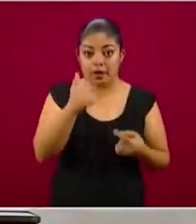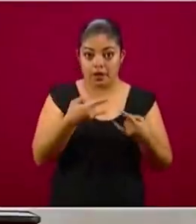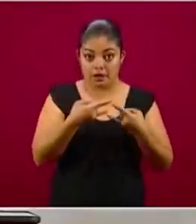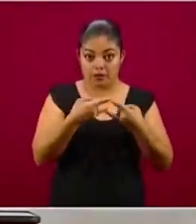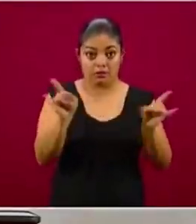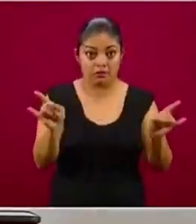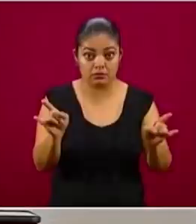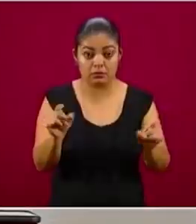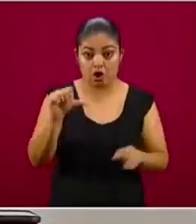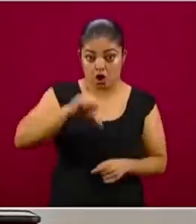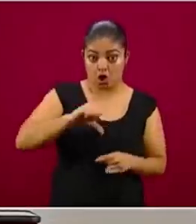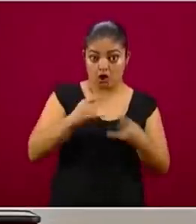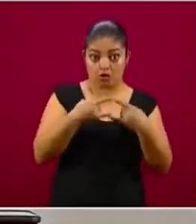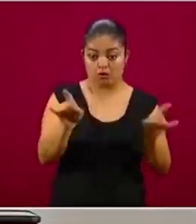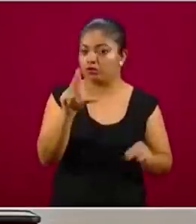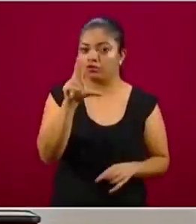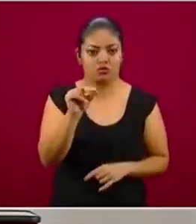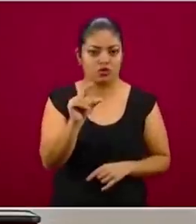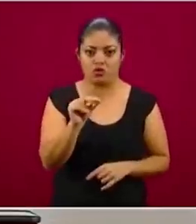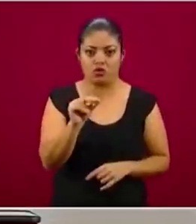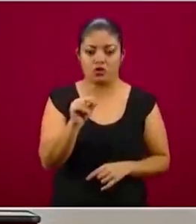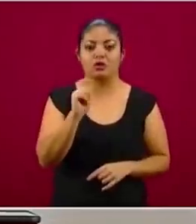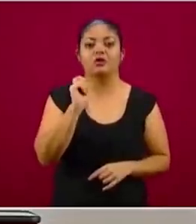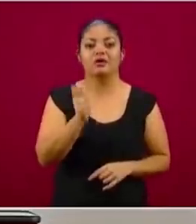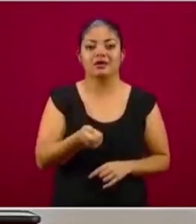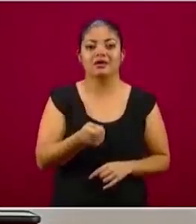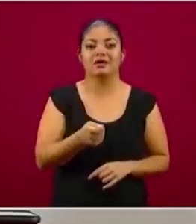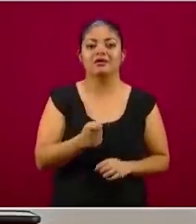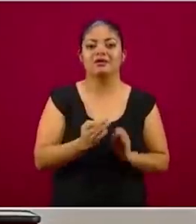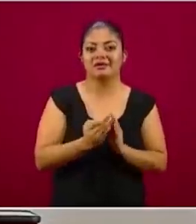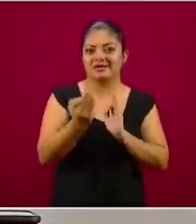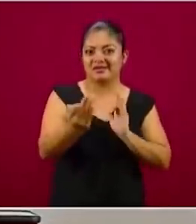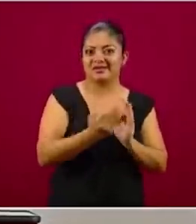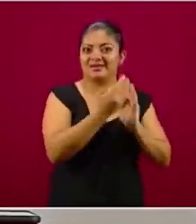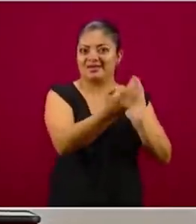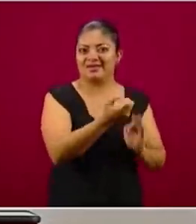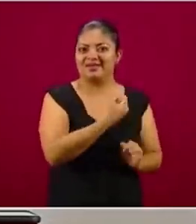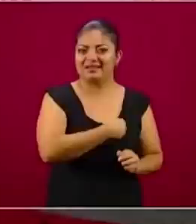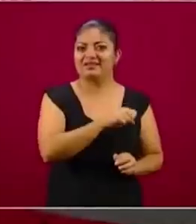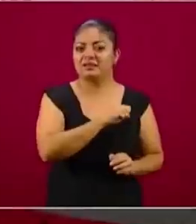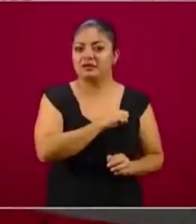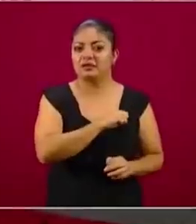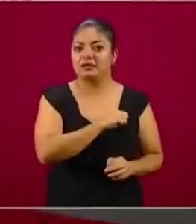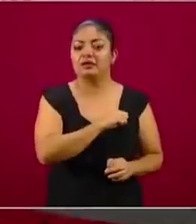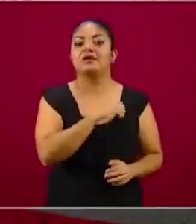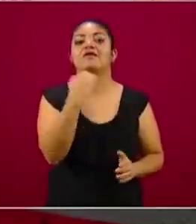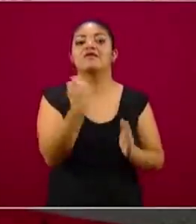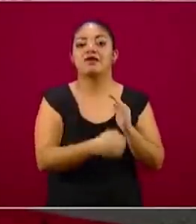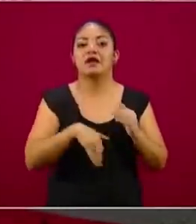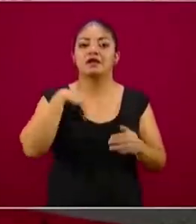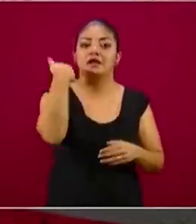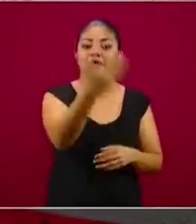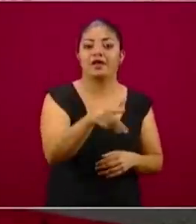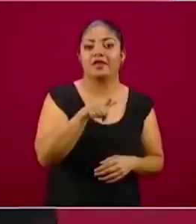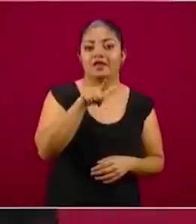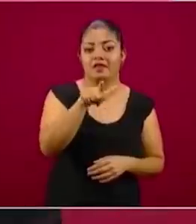ni hoy. La Jornada Nacional de Sana Distancia le quedan todavía 17 días